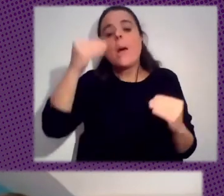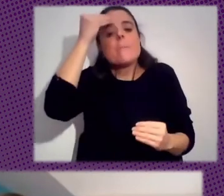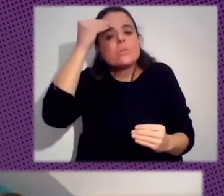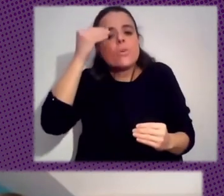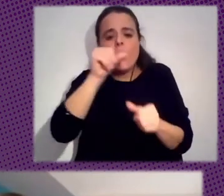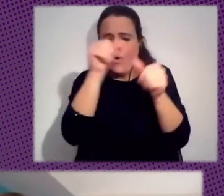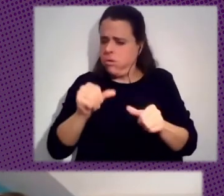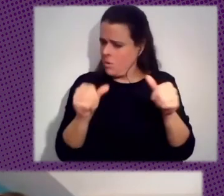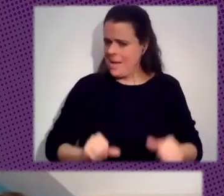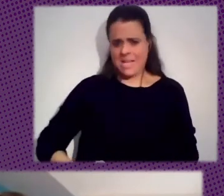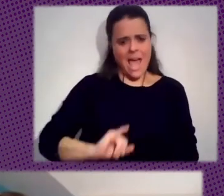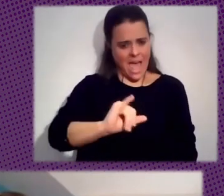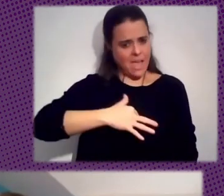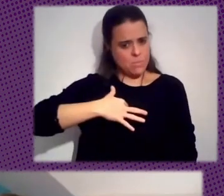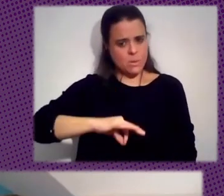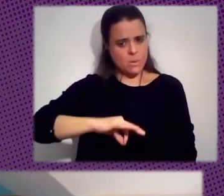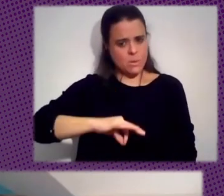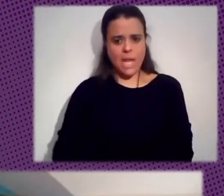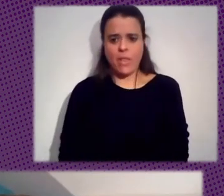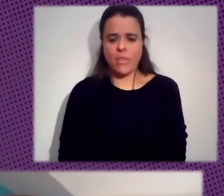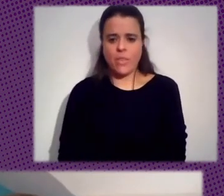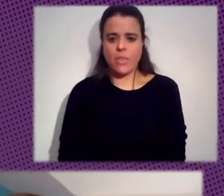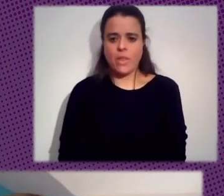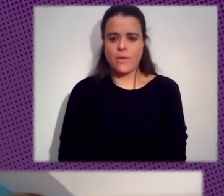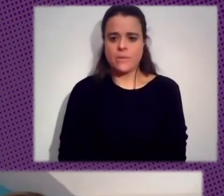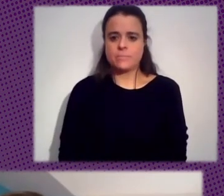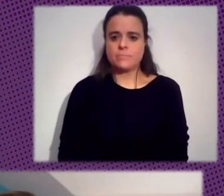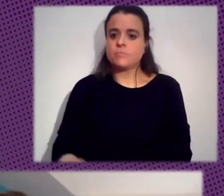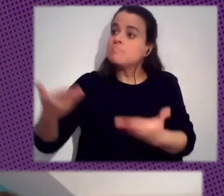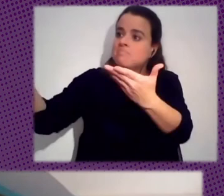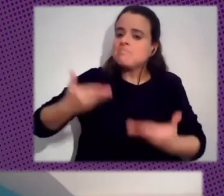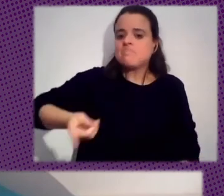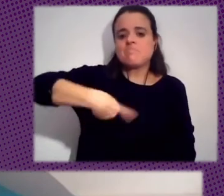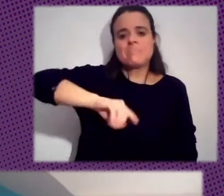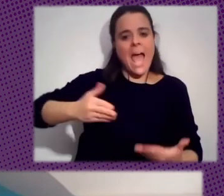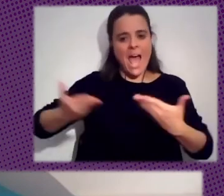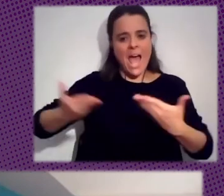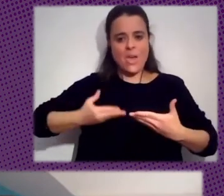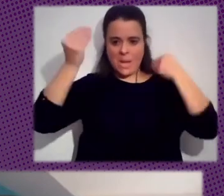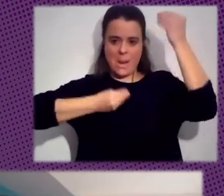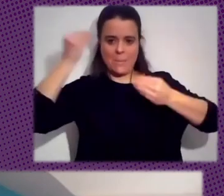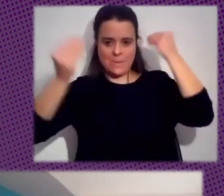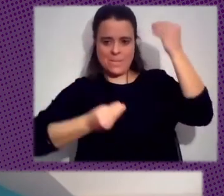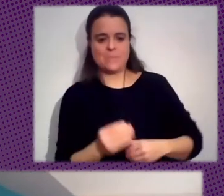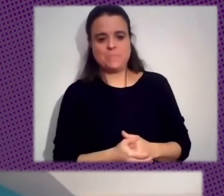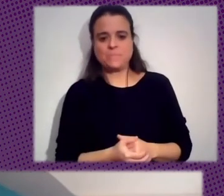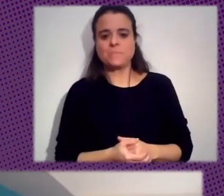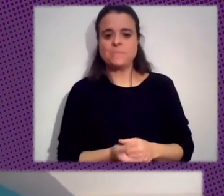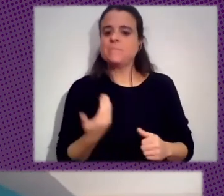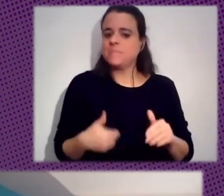Y Los Invito A Que Nos Ayuden A Pensarlas Para Acabar Solo Voy A